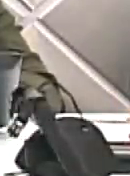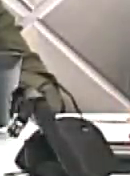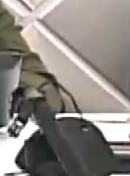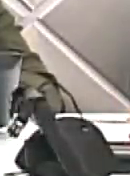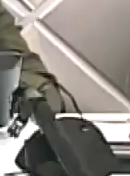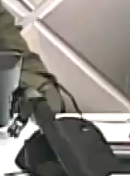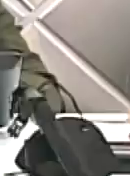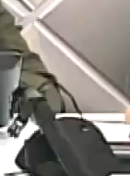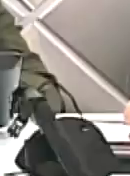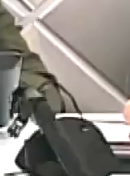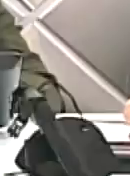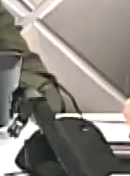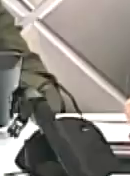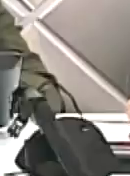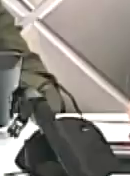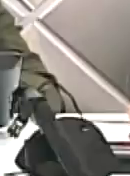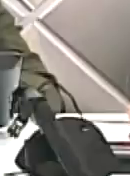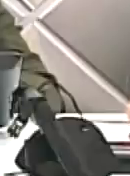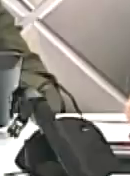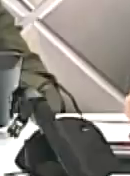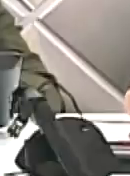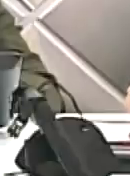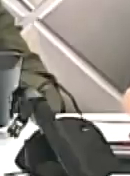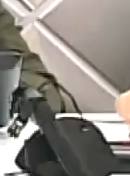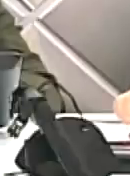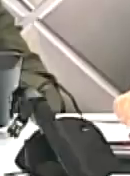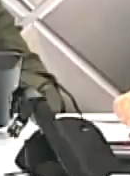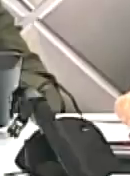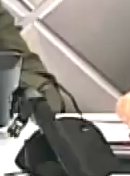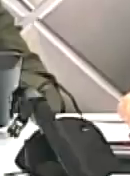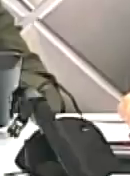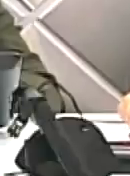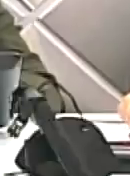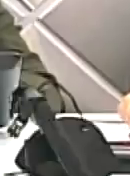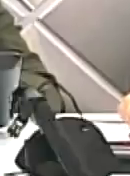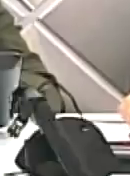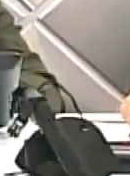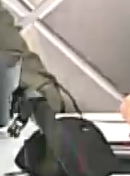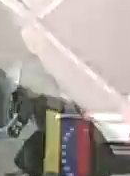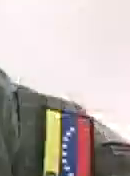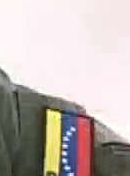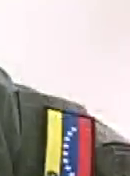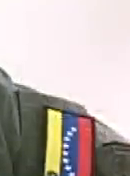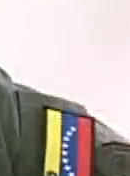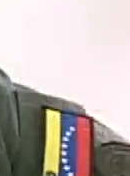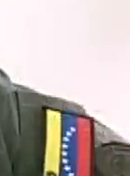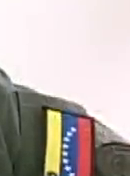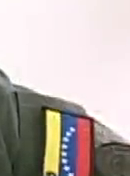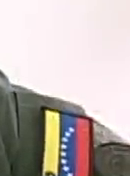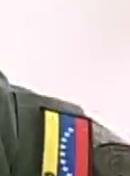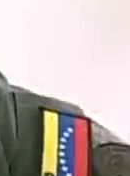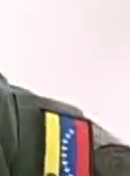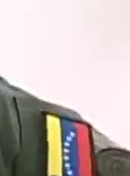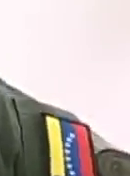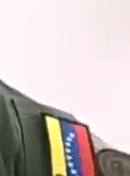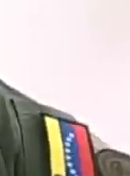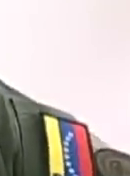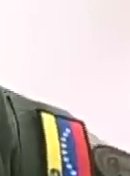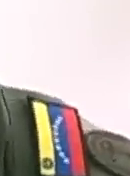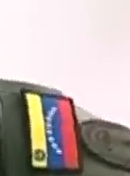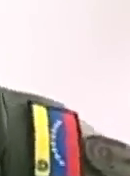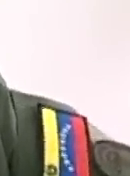Hemos venido informando desde hace varios días, el día de ayer, el día de hoy,